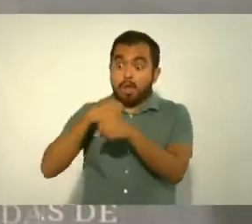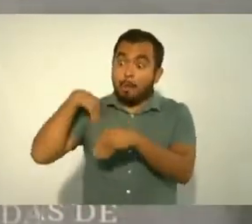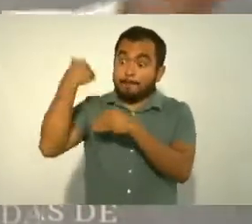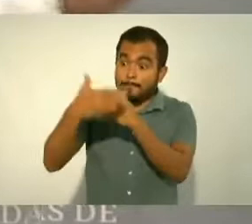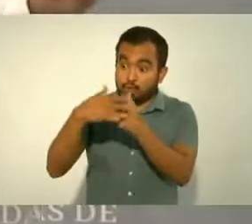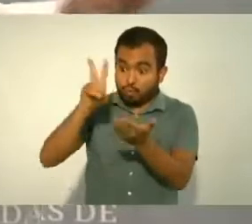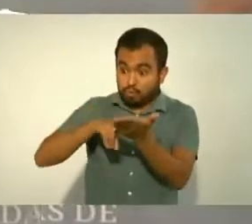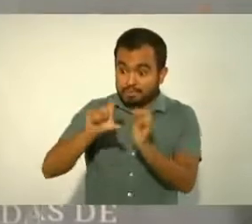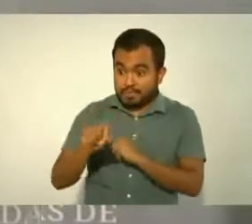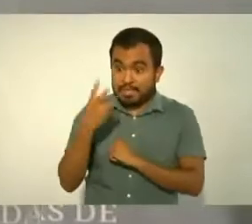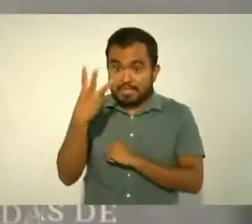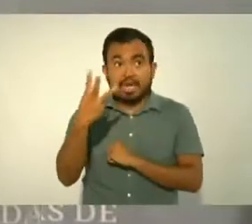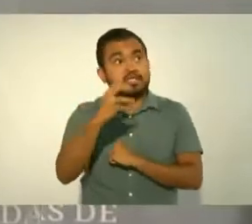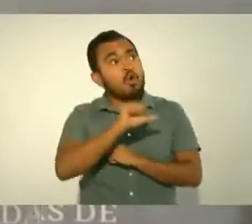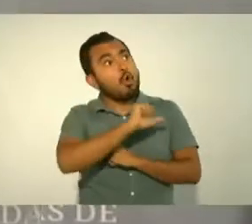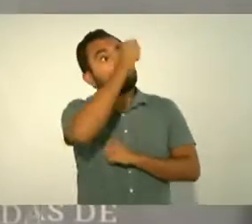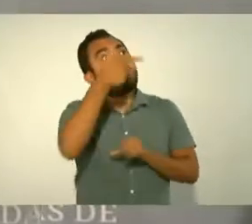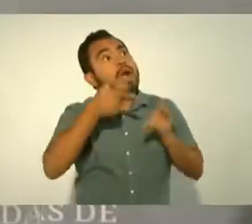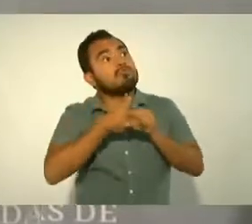en el extranjero.